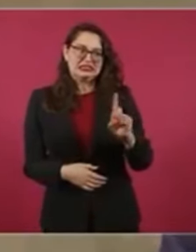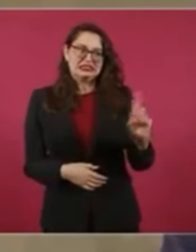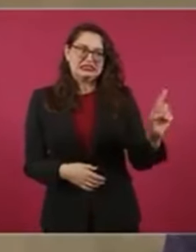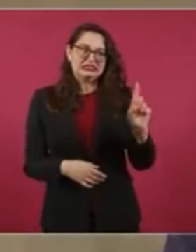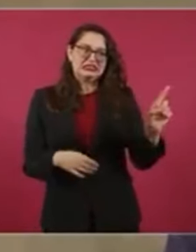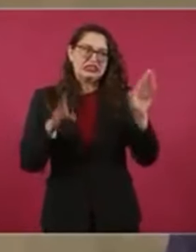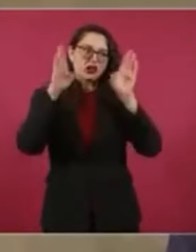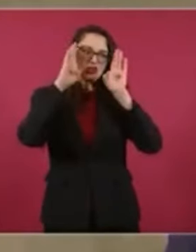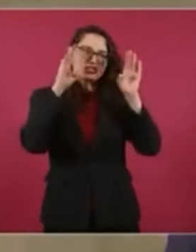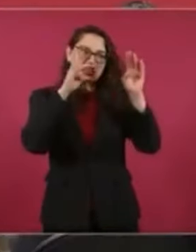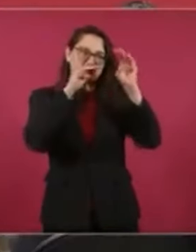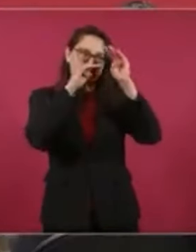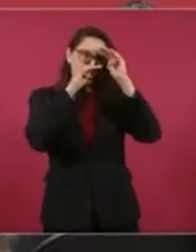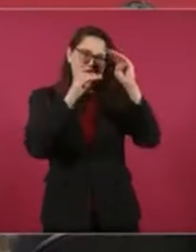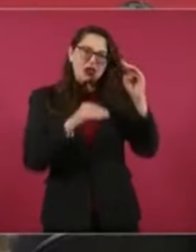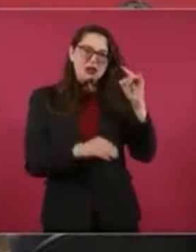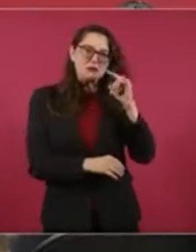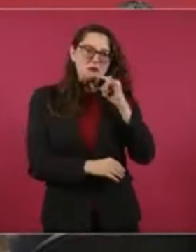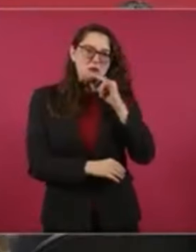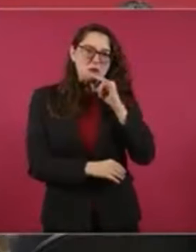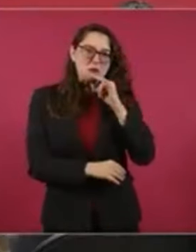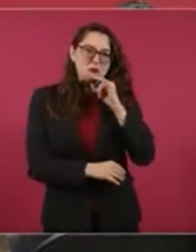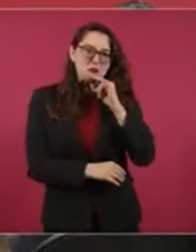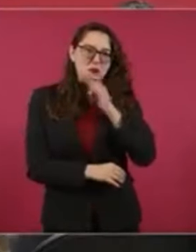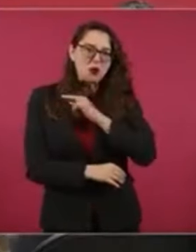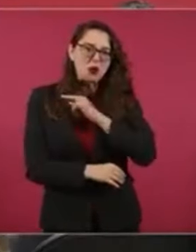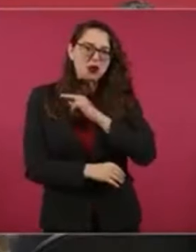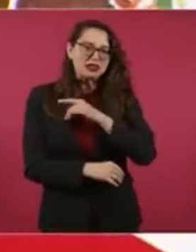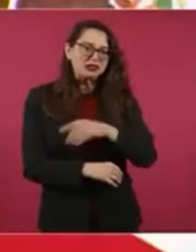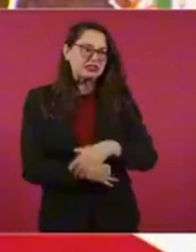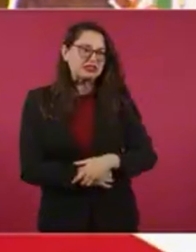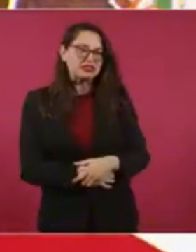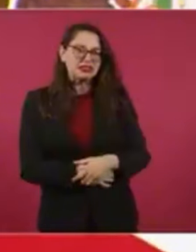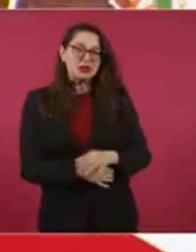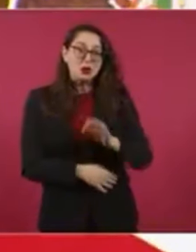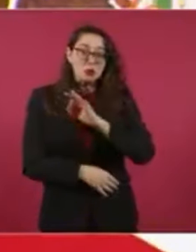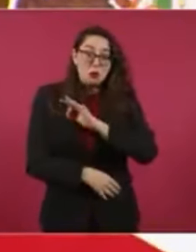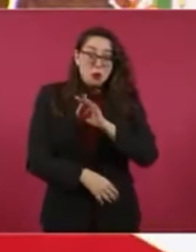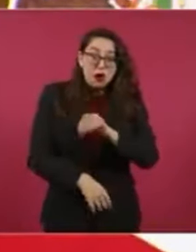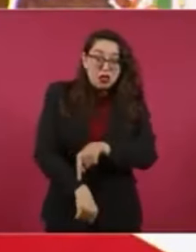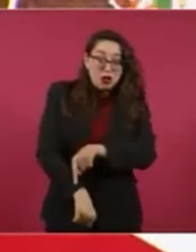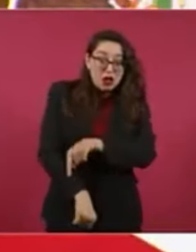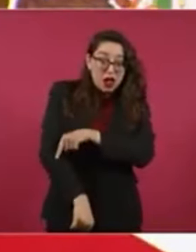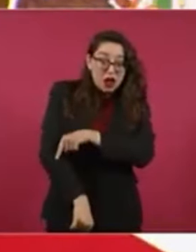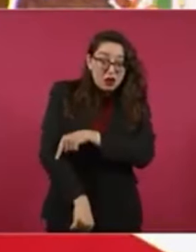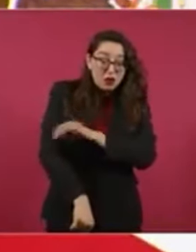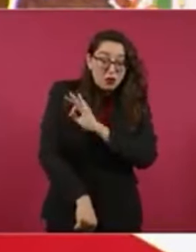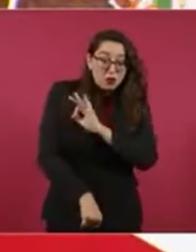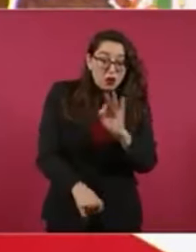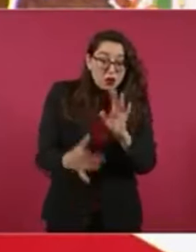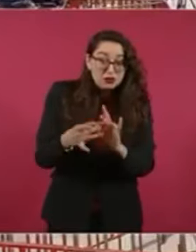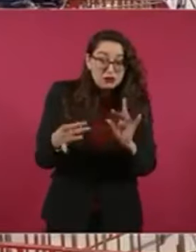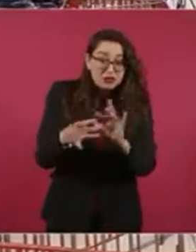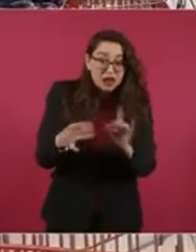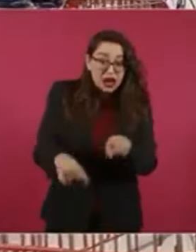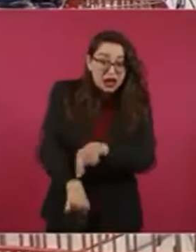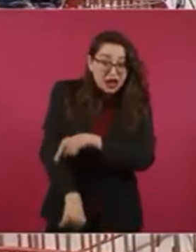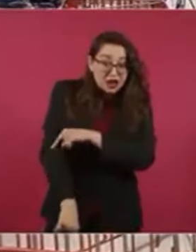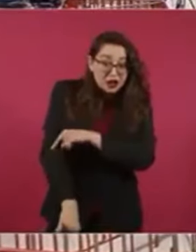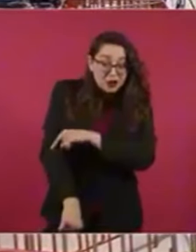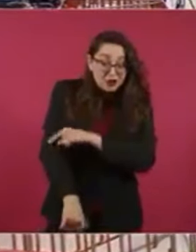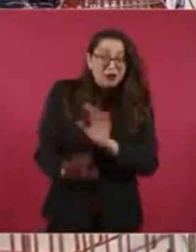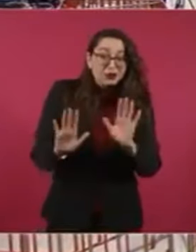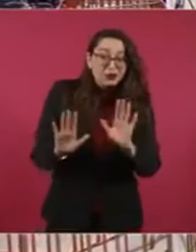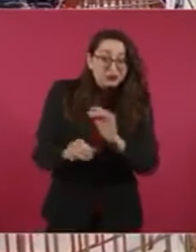conservadurismo, la hipocresía. ¿Me puedo extender un poquito? Bueno, ya, tengo permiso.